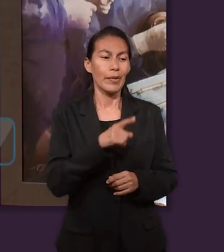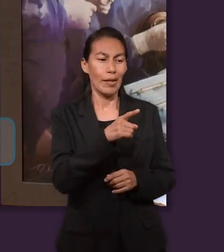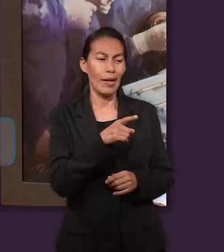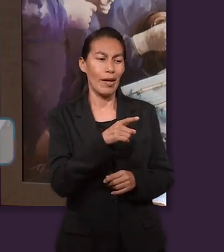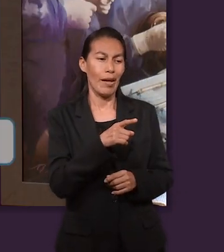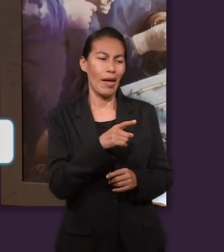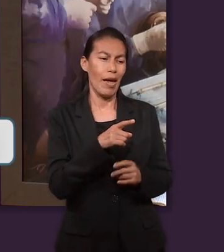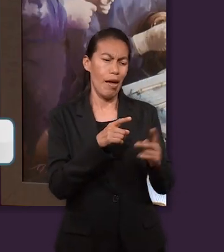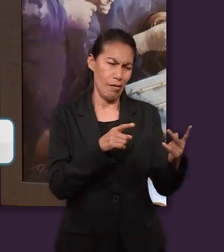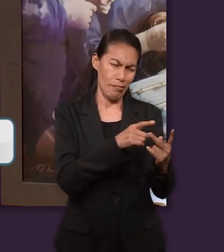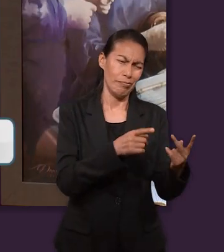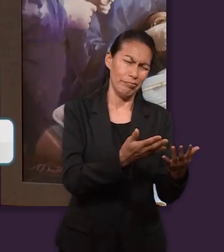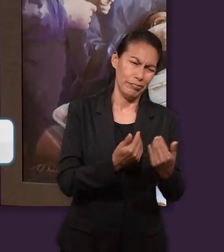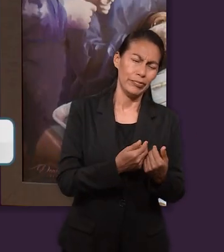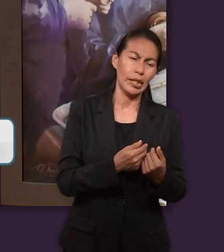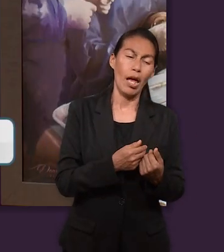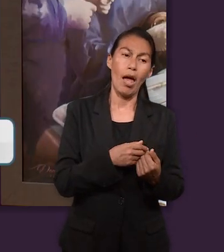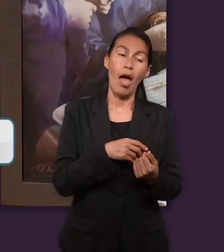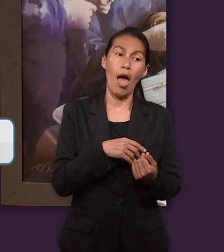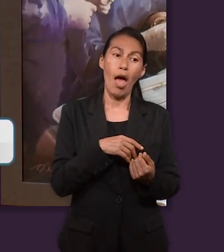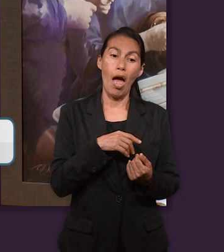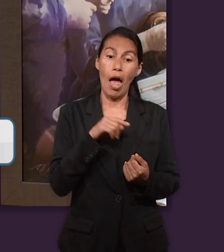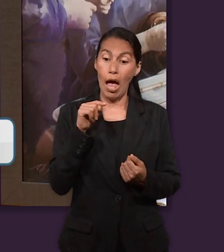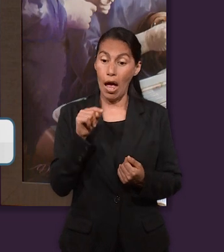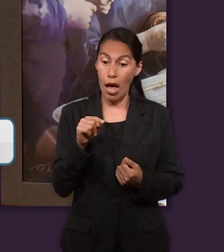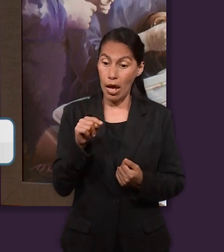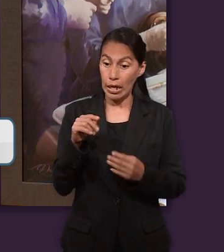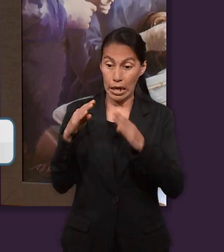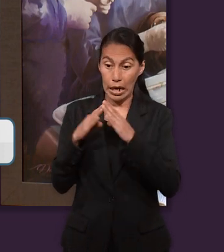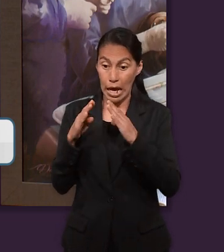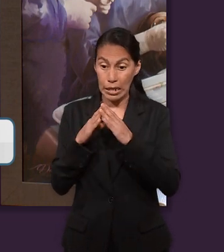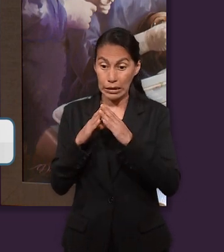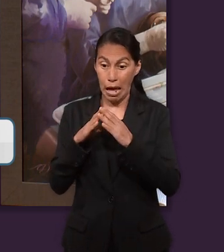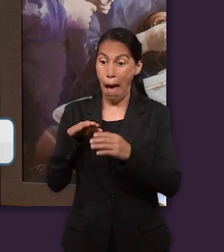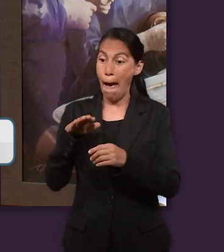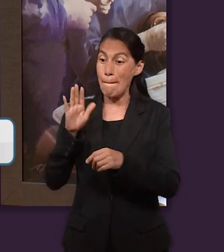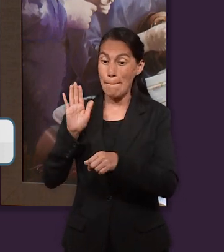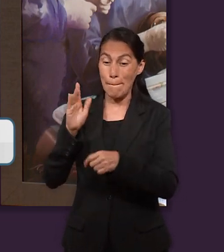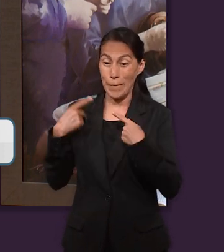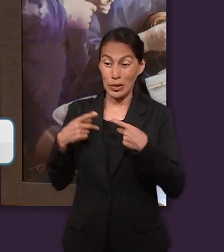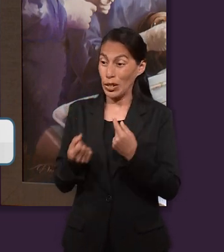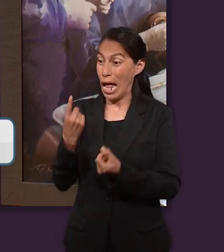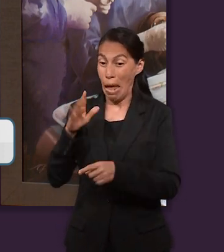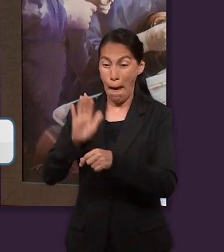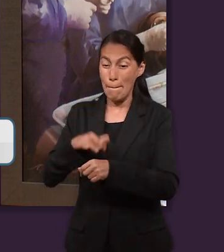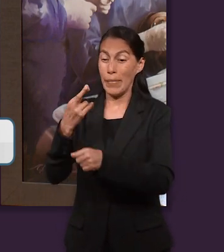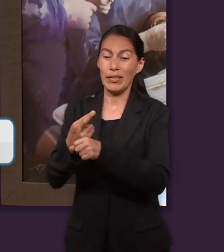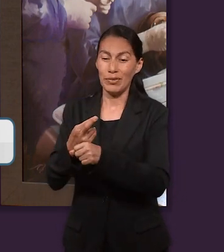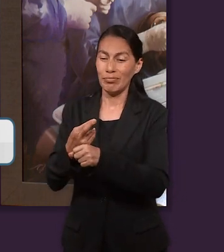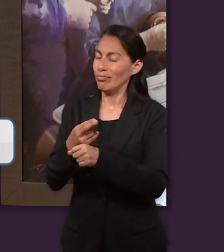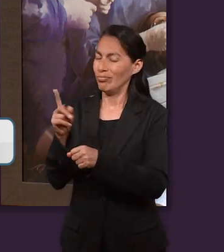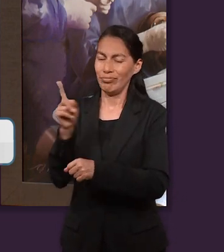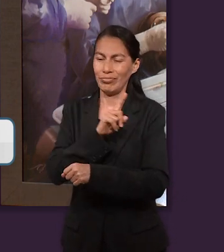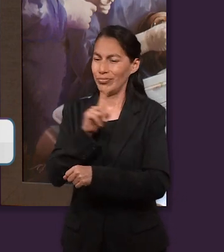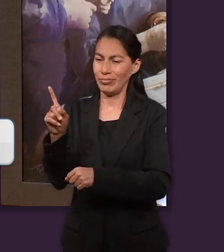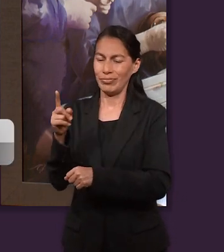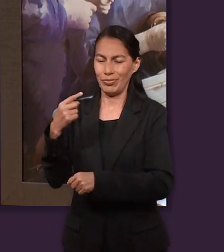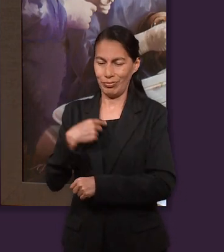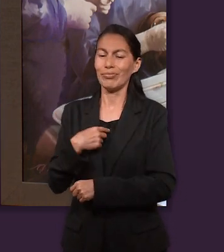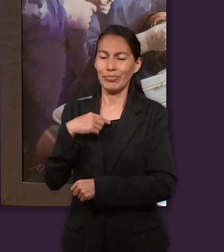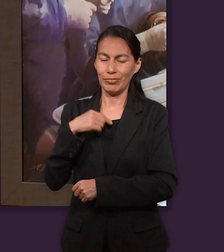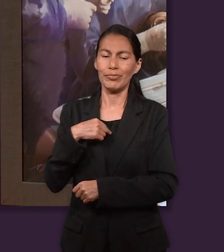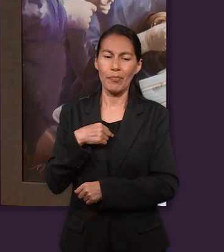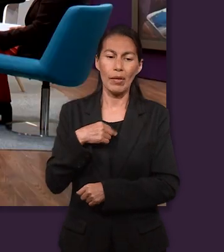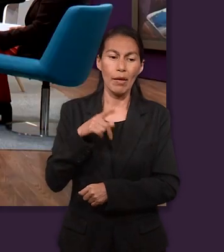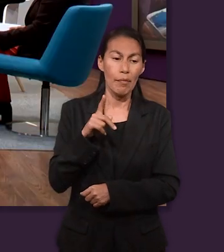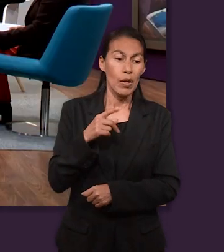de la siguiente manera. No hay otro mayor que yo en esta casa y ninguna cosa me ha reservado sino a ti por cuanto tú